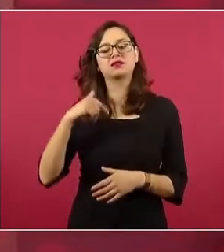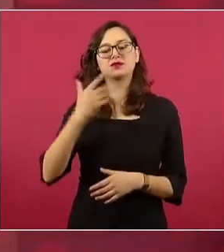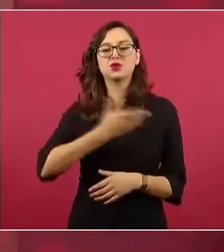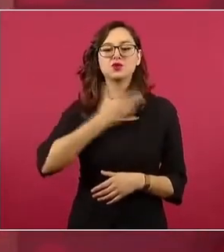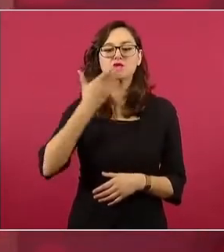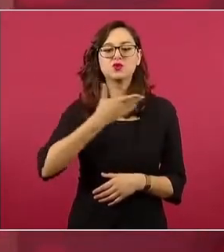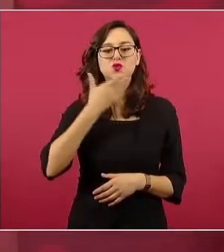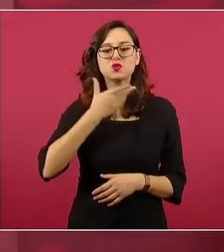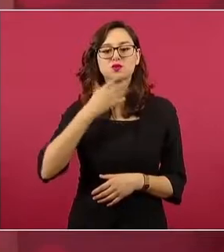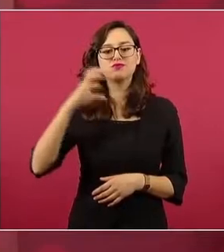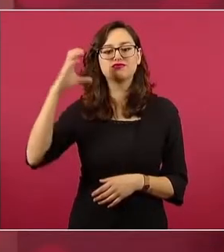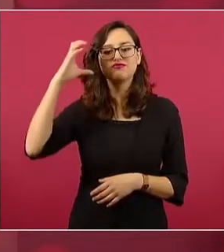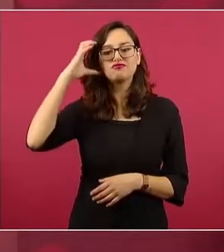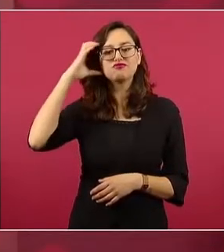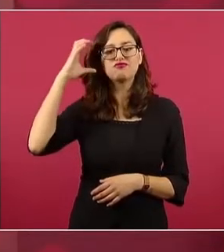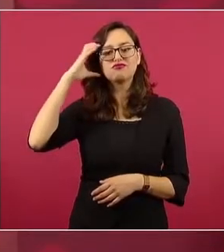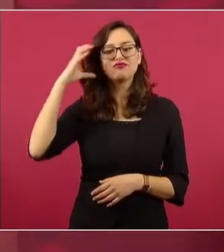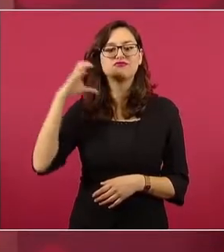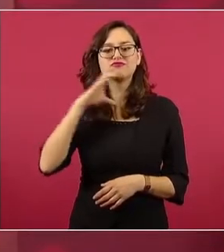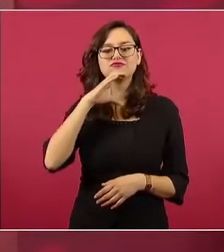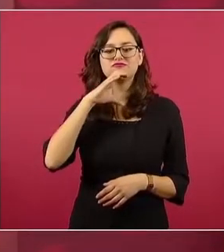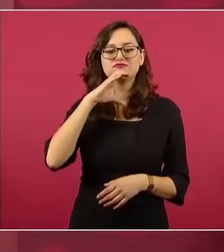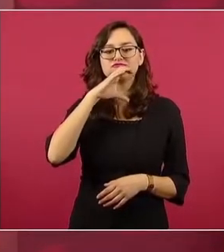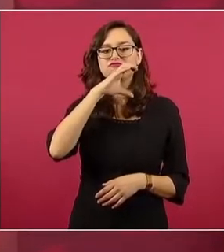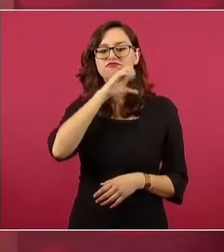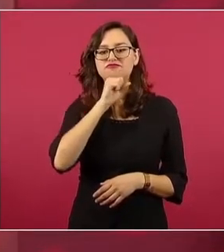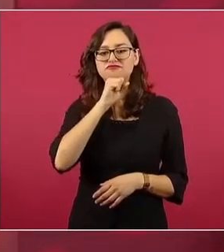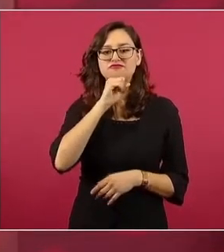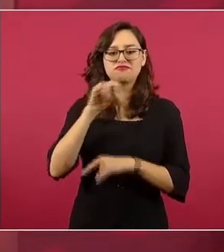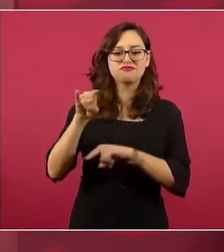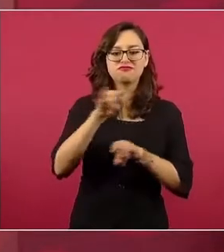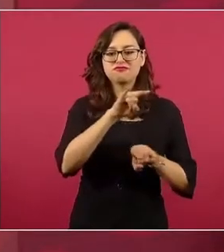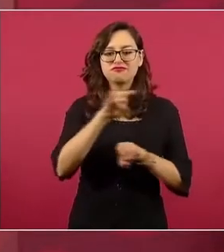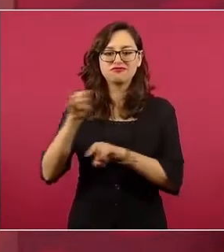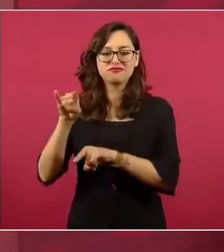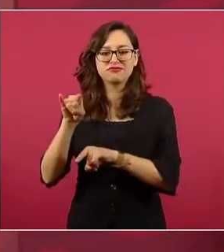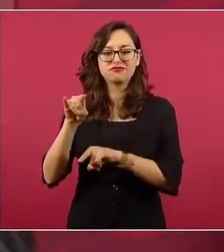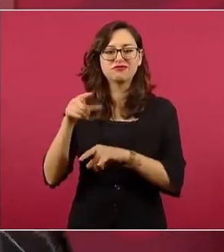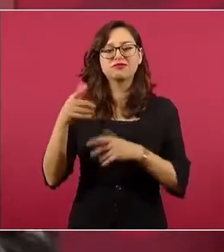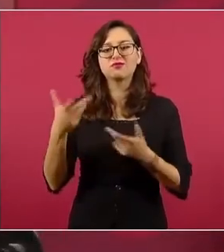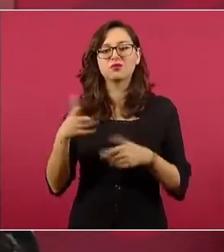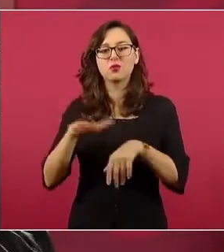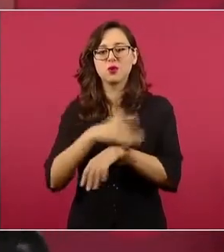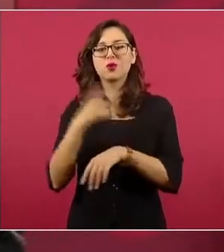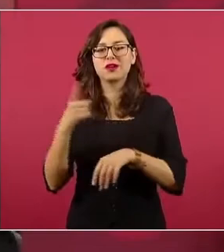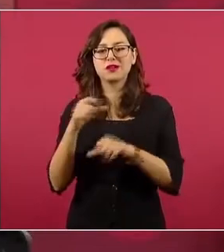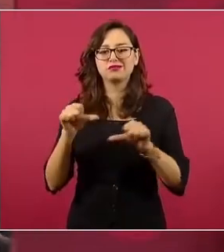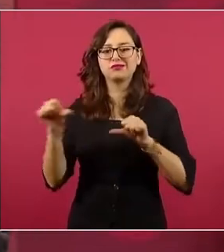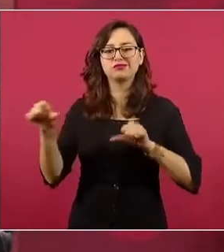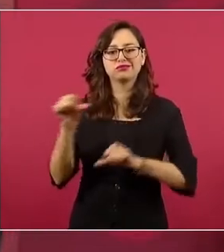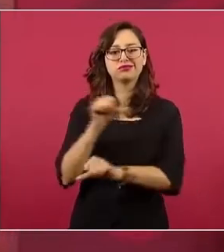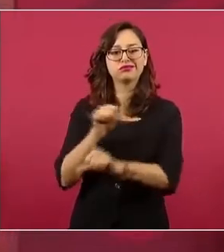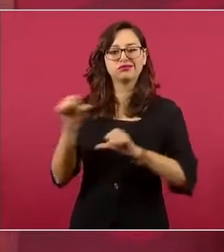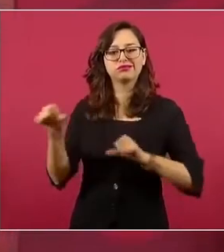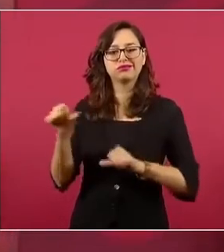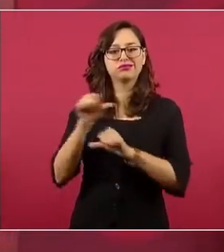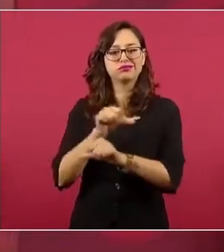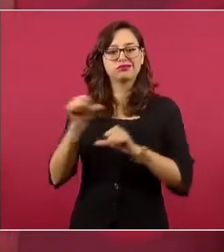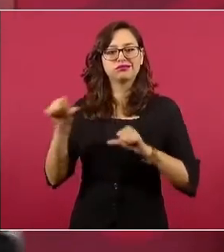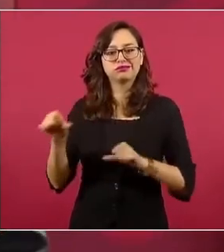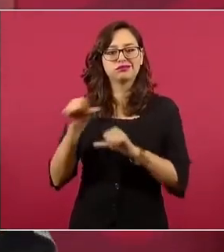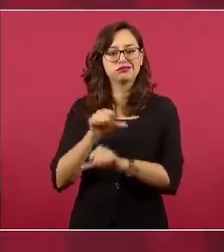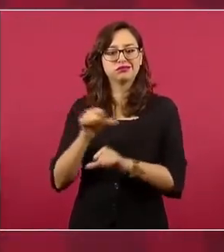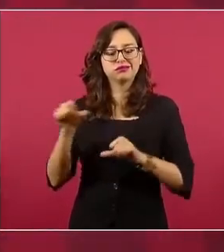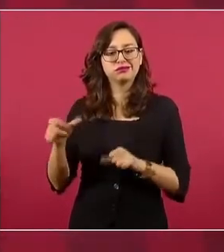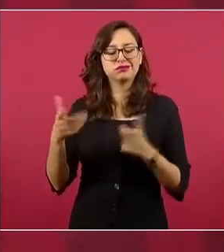la época de la expropiación petrolera, cuando los trabajadores mexicanos sacaron adelante